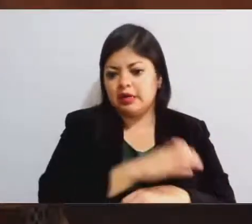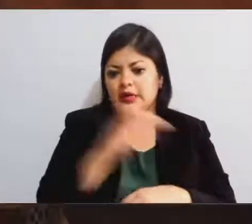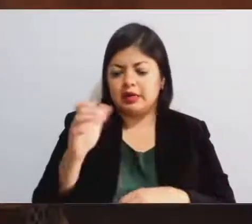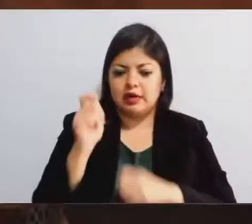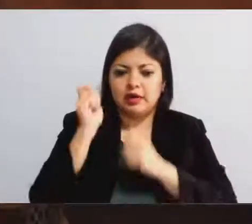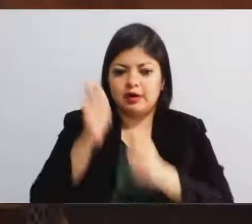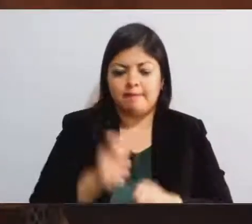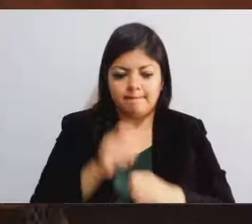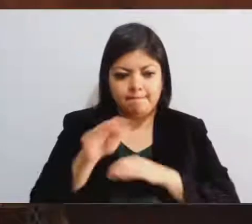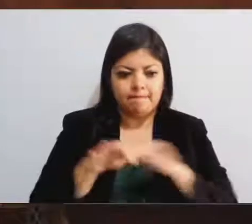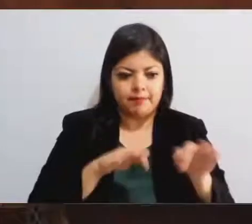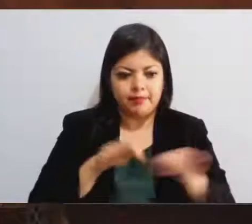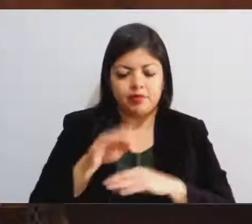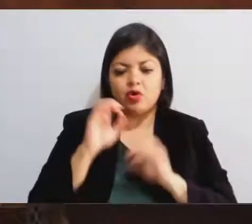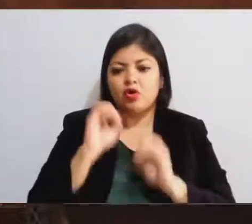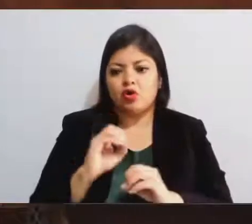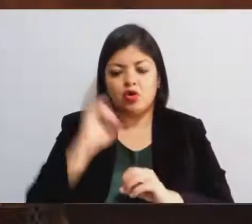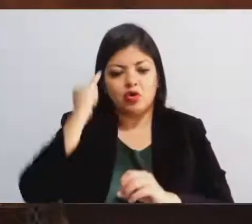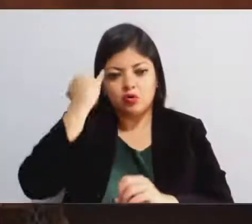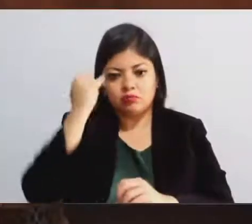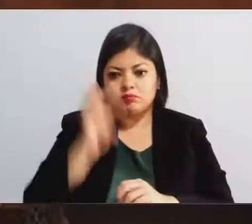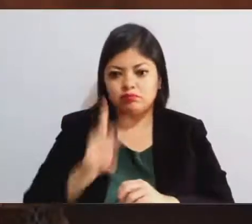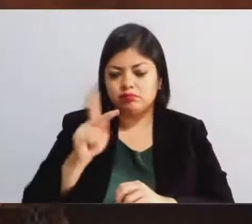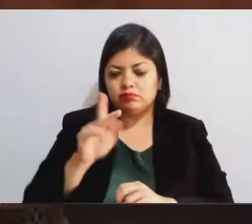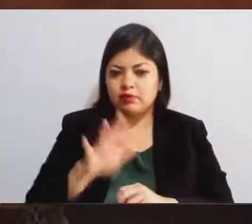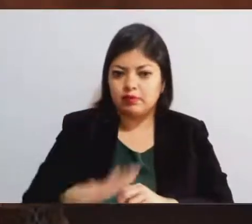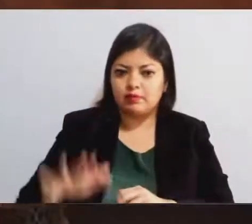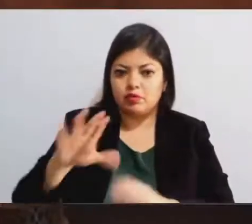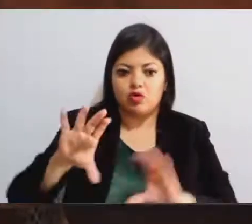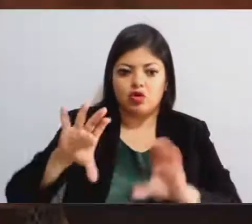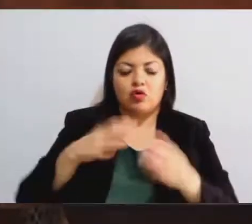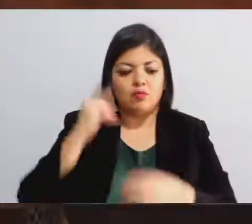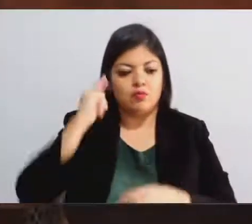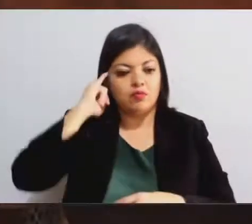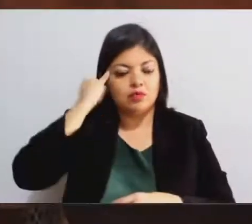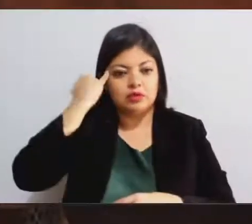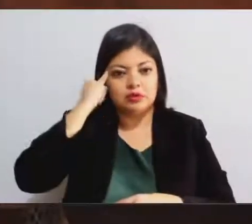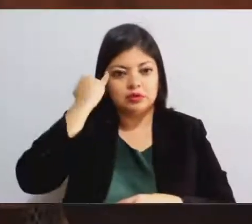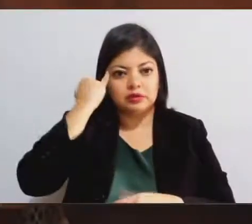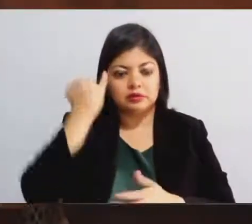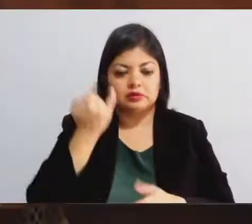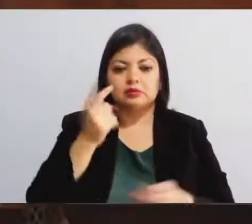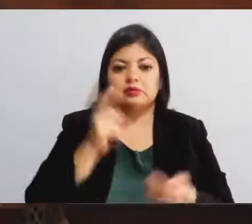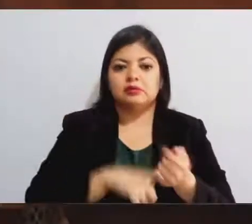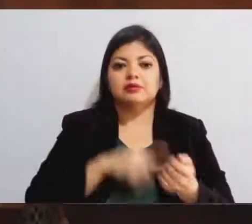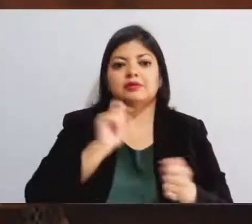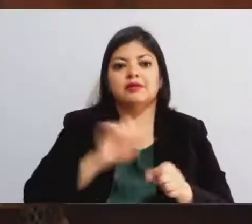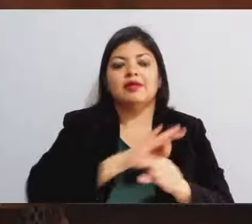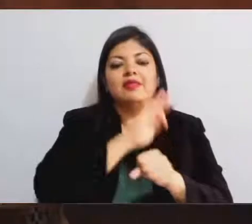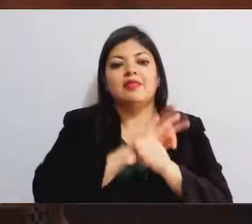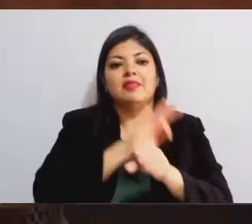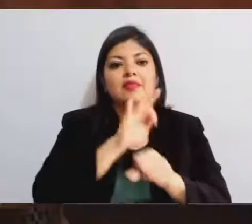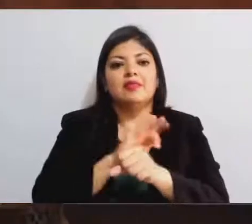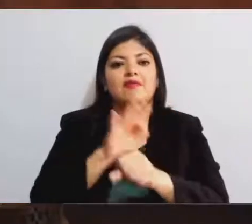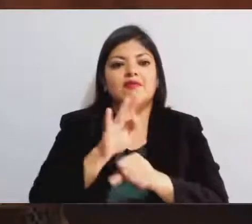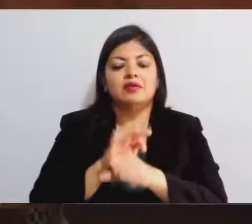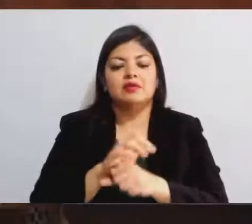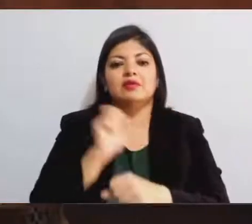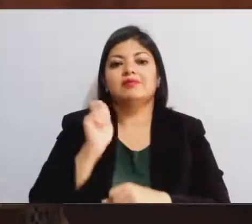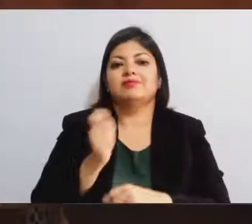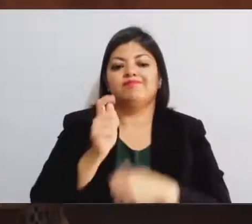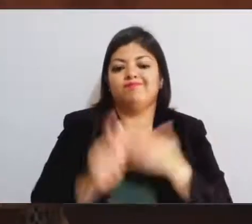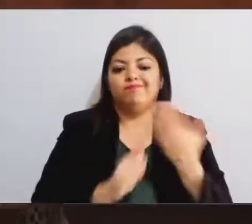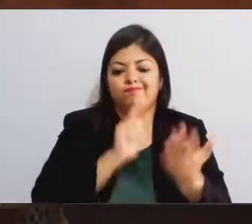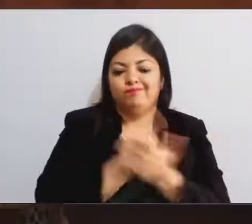pertenecientes a los pueblos originarios y comunidades indígenas por defender legítimamente su